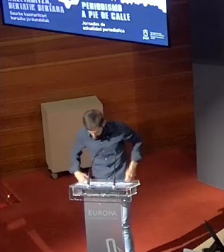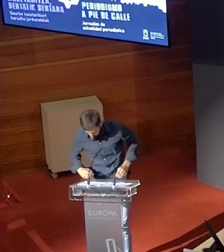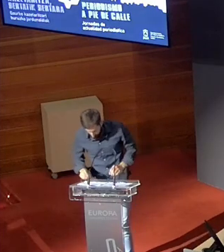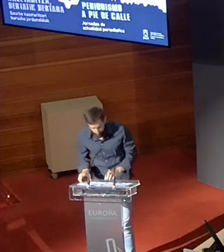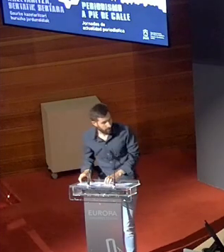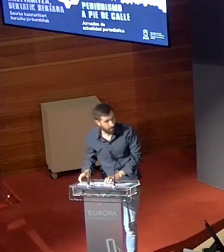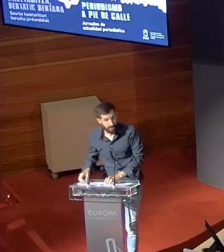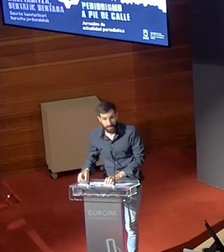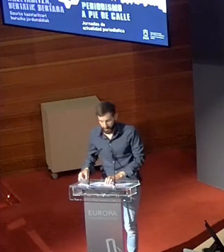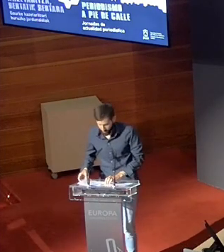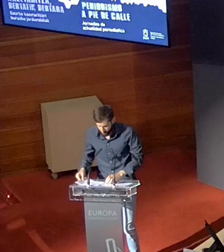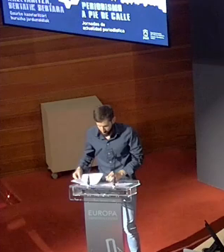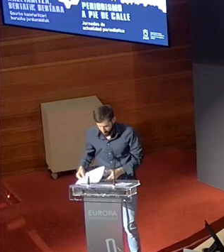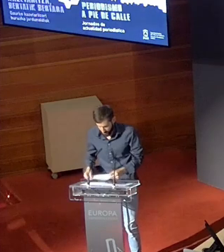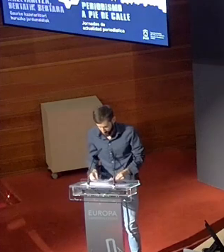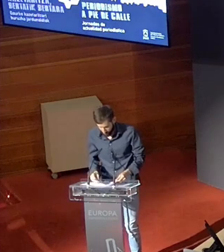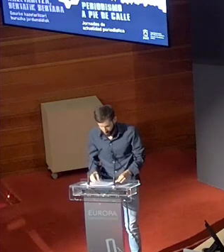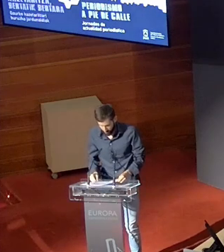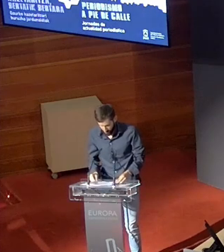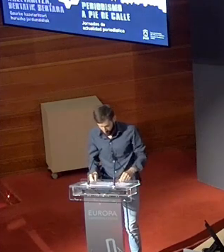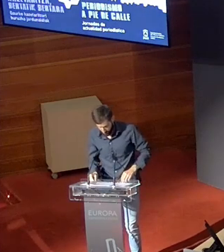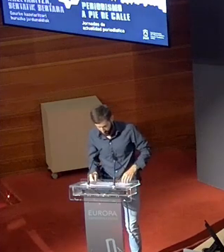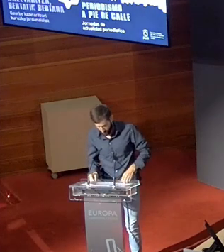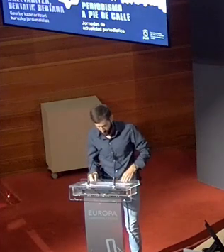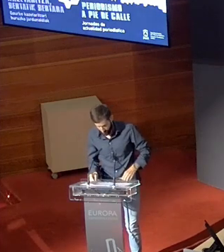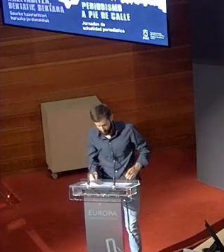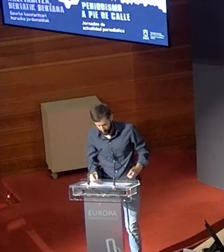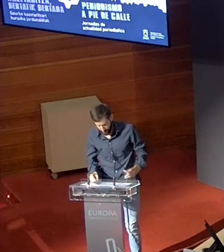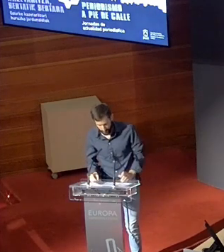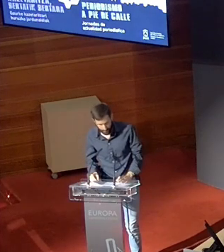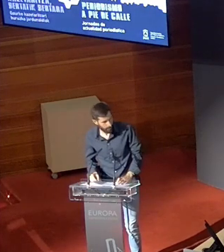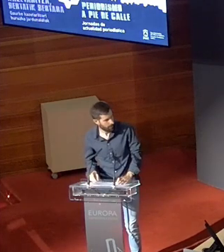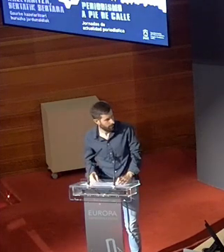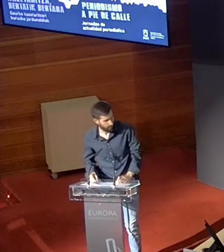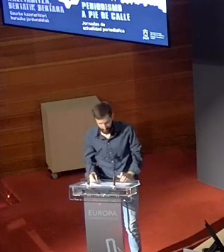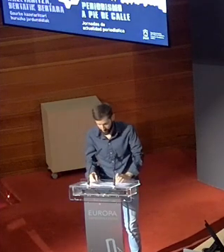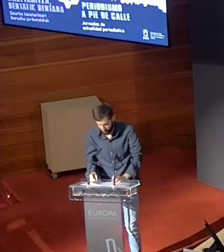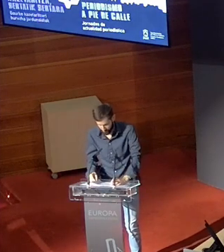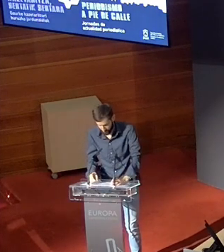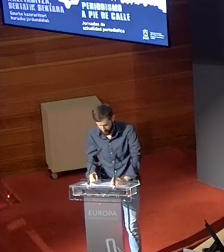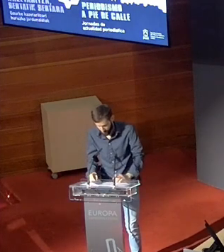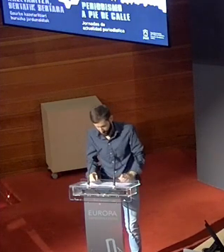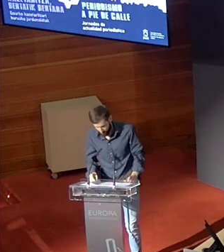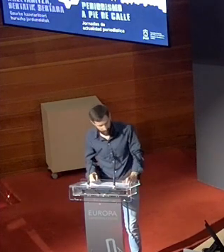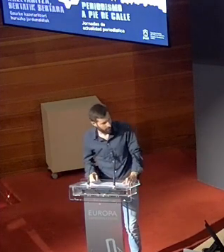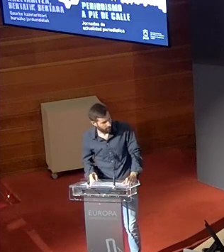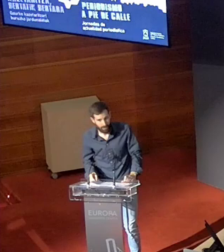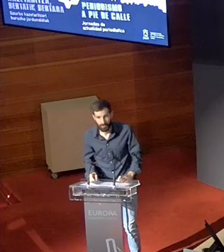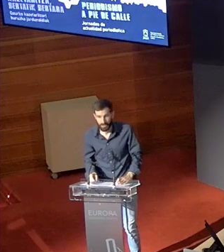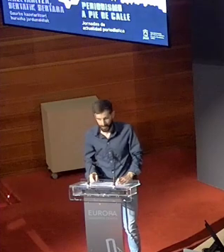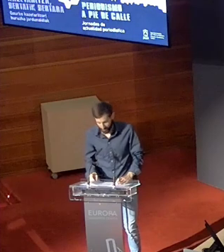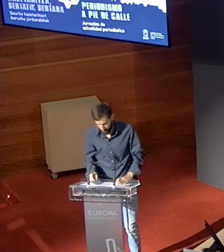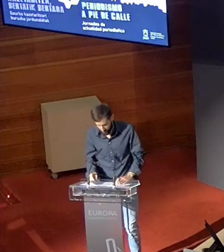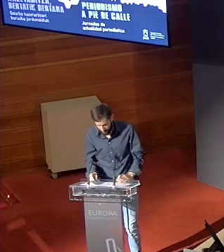bueno eskerrik asko gustioi suen kalderen gatik noski